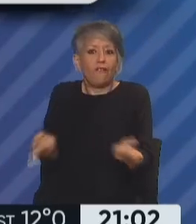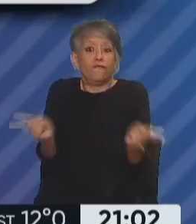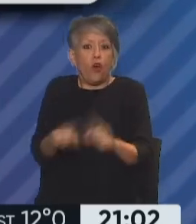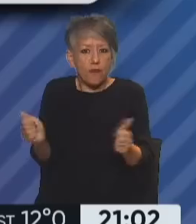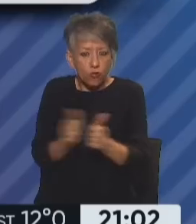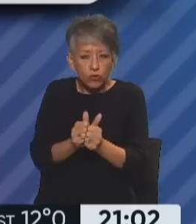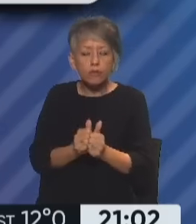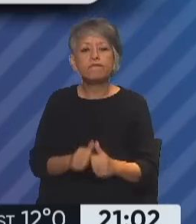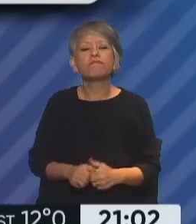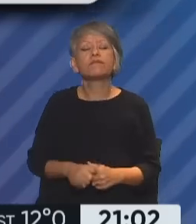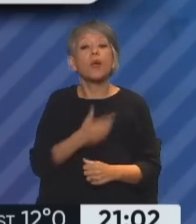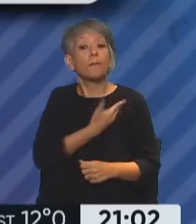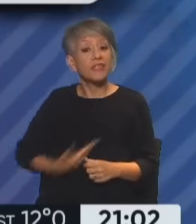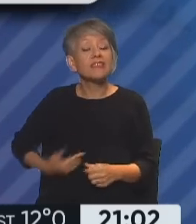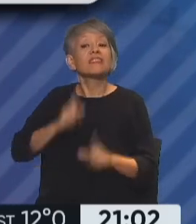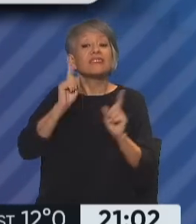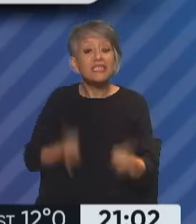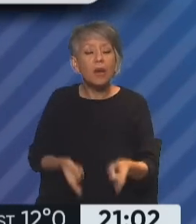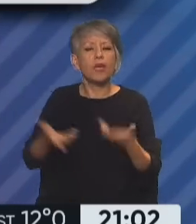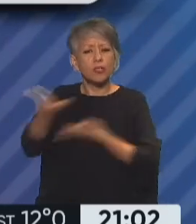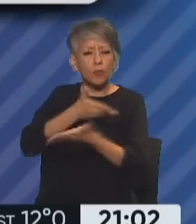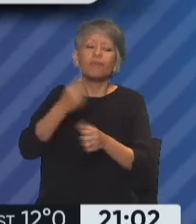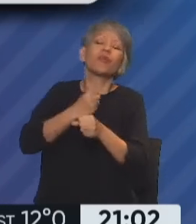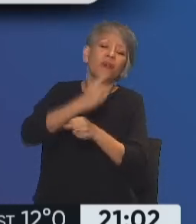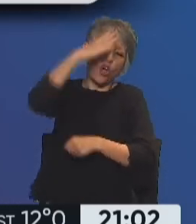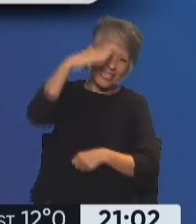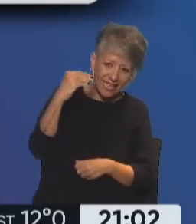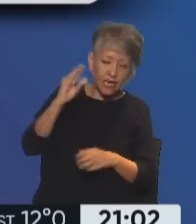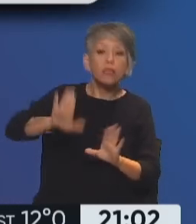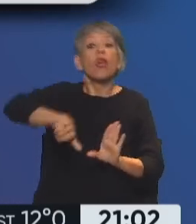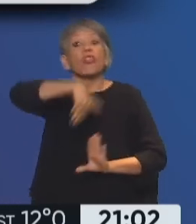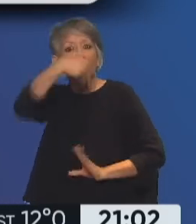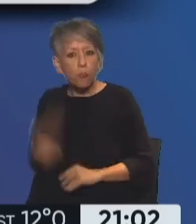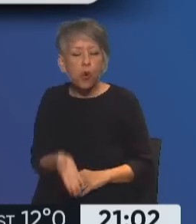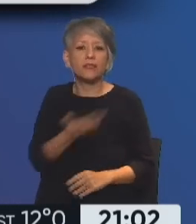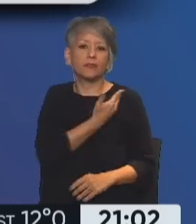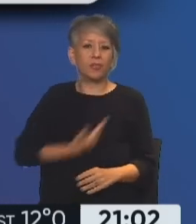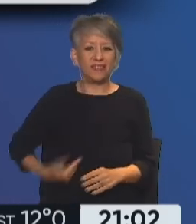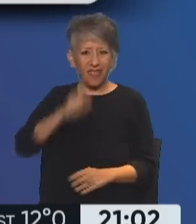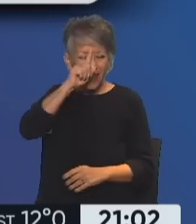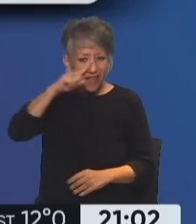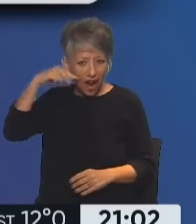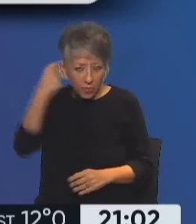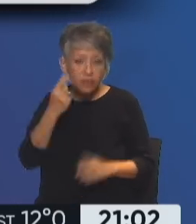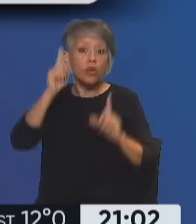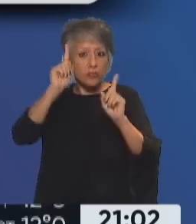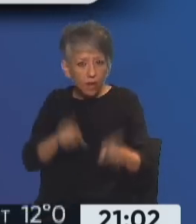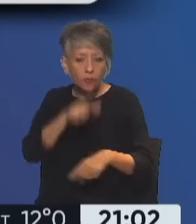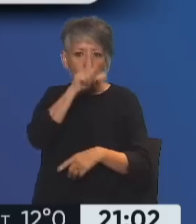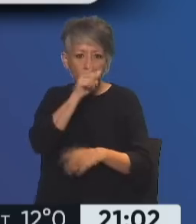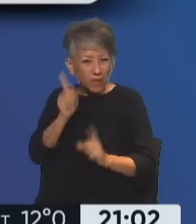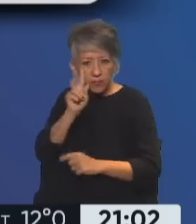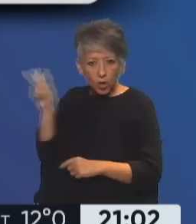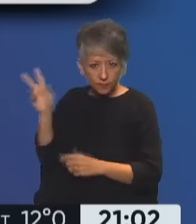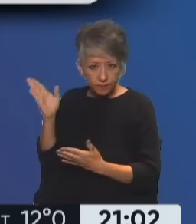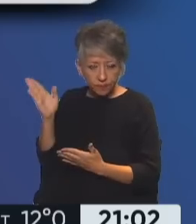también compartió, el primero fue el de la vicepresidenta, pero después se suma el presidente Alberto Fernández, como estamos viendo en la